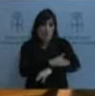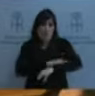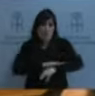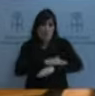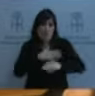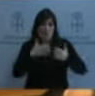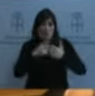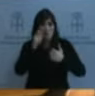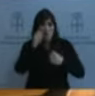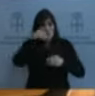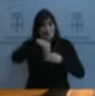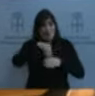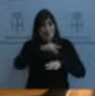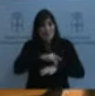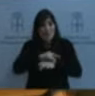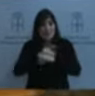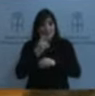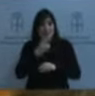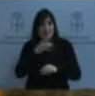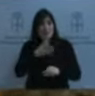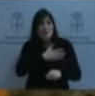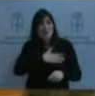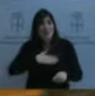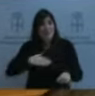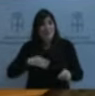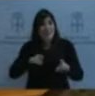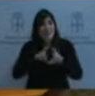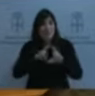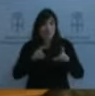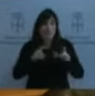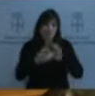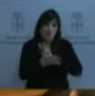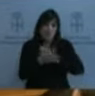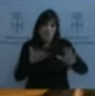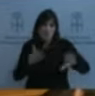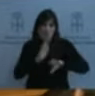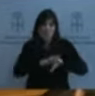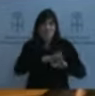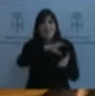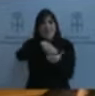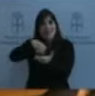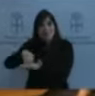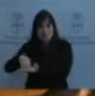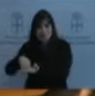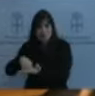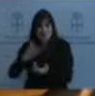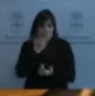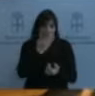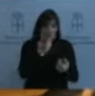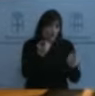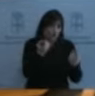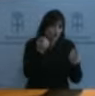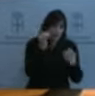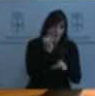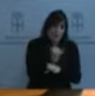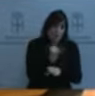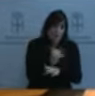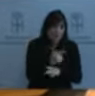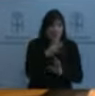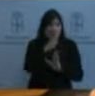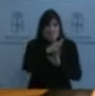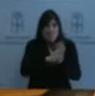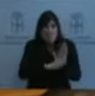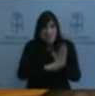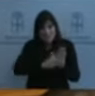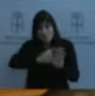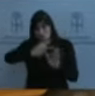ultra rápida a los centros docentes no universitarios. Bueno, con estas y otras medidas no quiero ser exhaustivo porque me parece